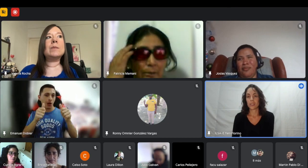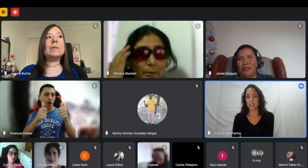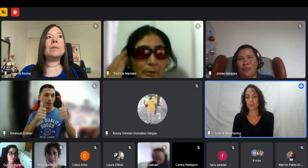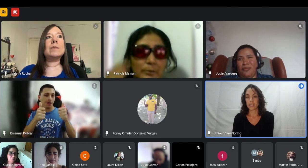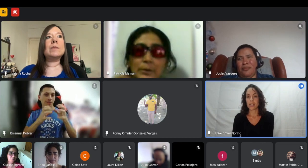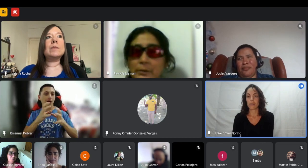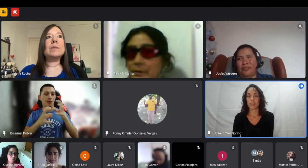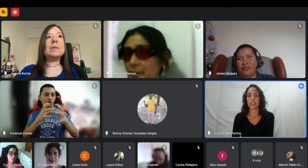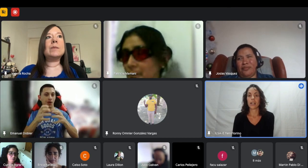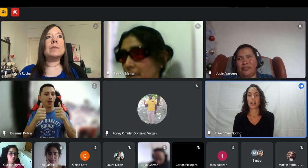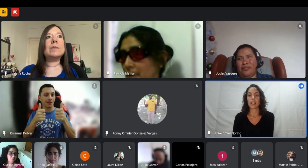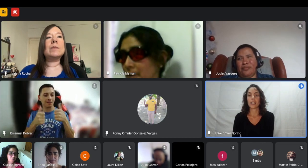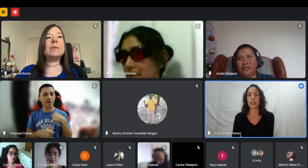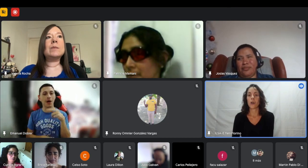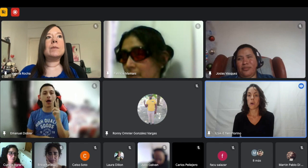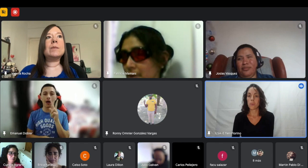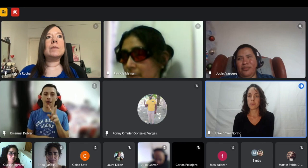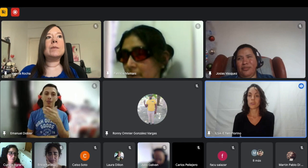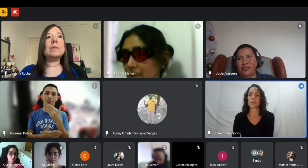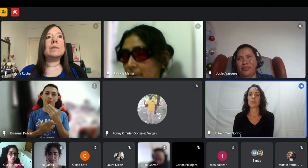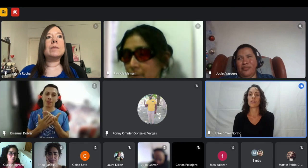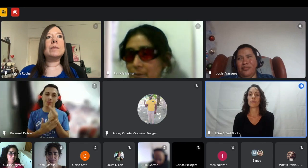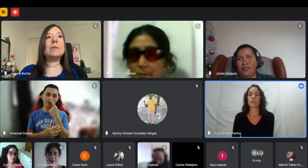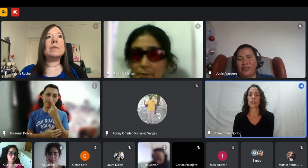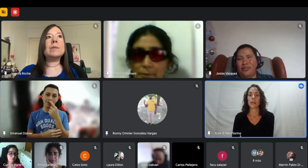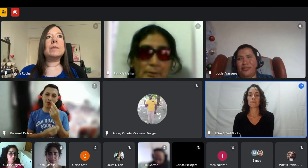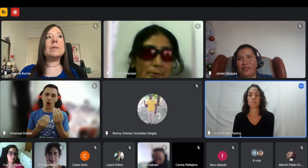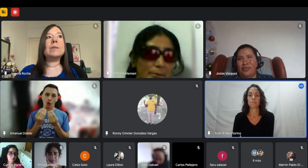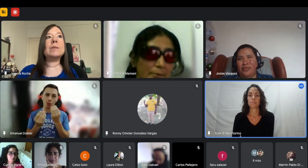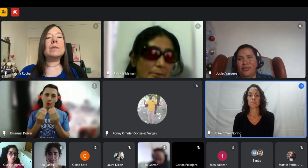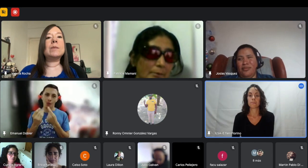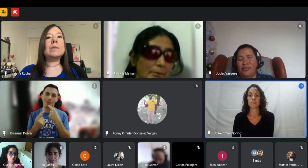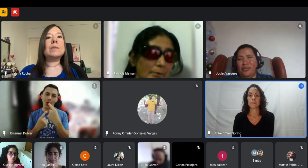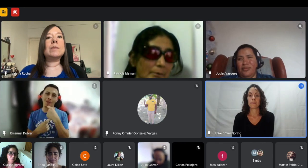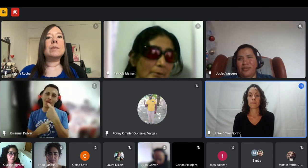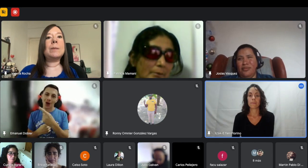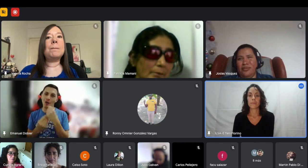sobre cuestiones básicas fue arreglando la compu y entonces empezó a funcionar